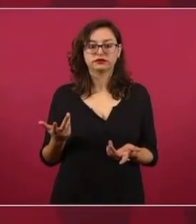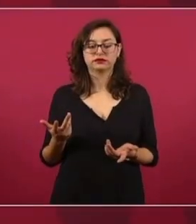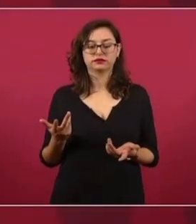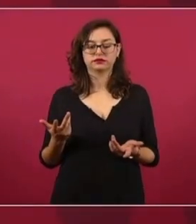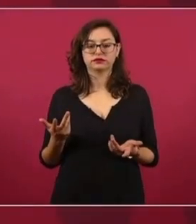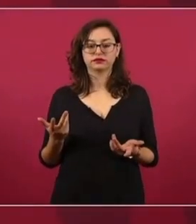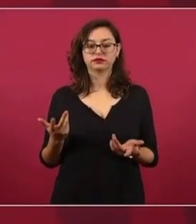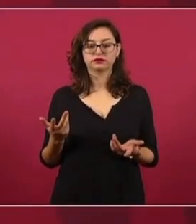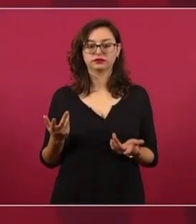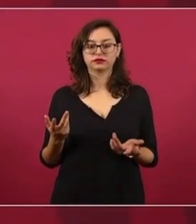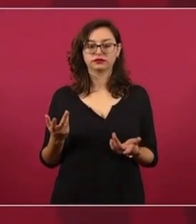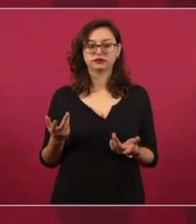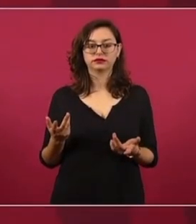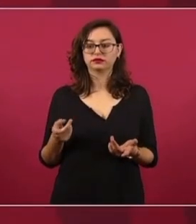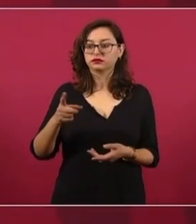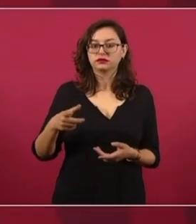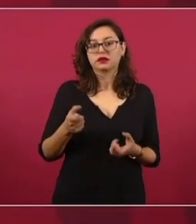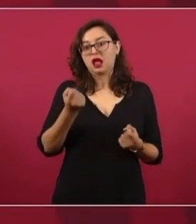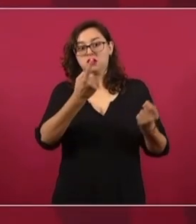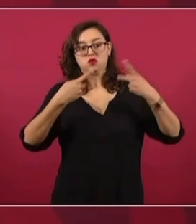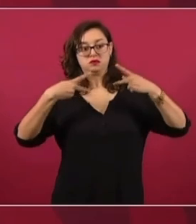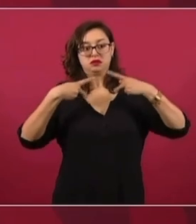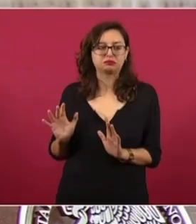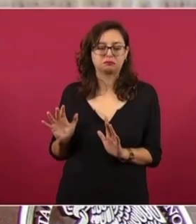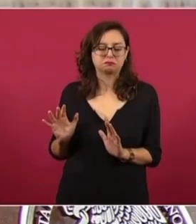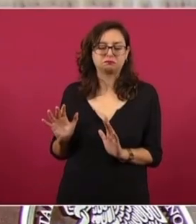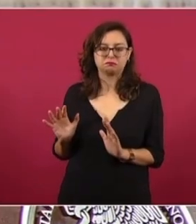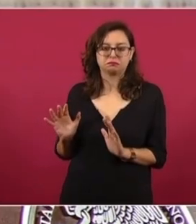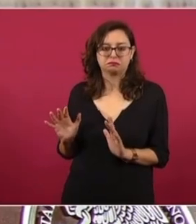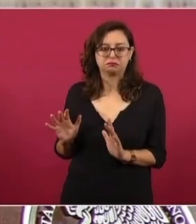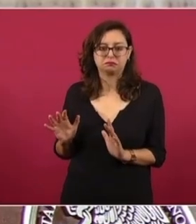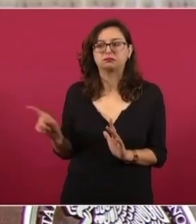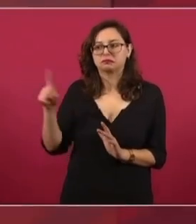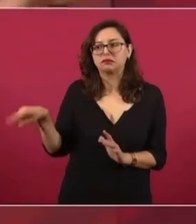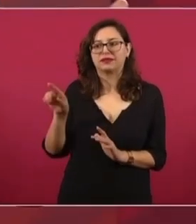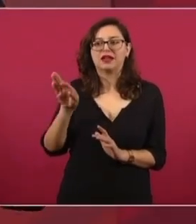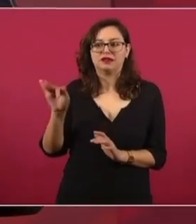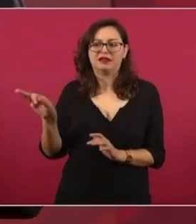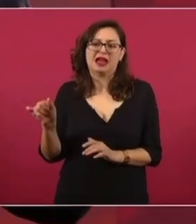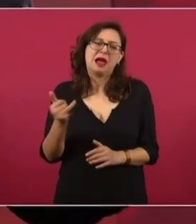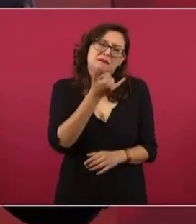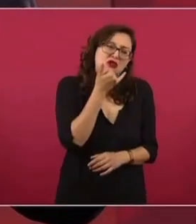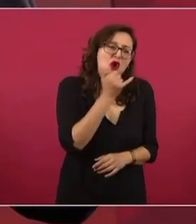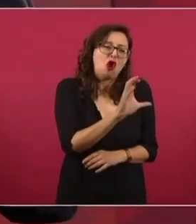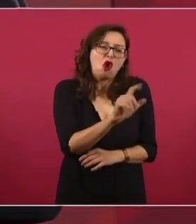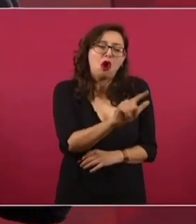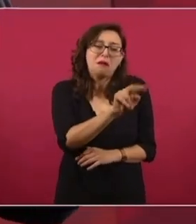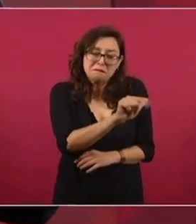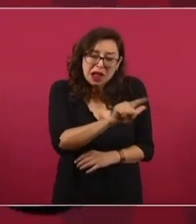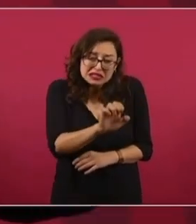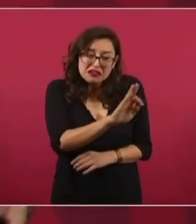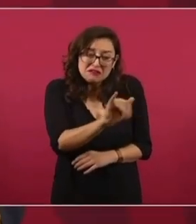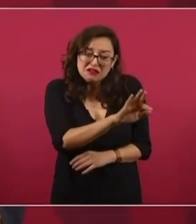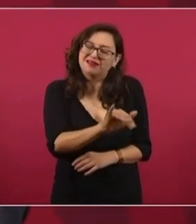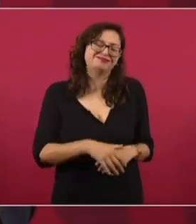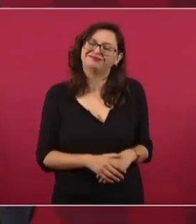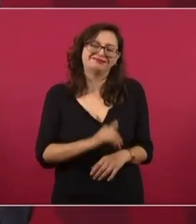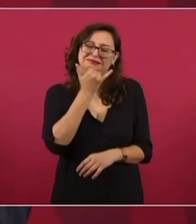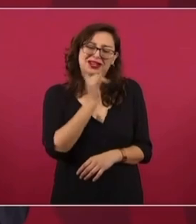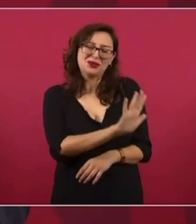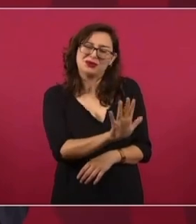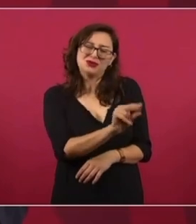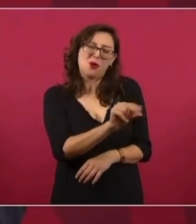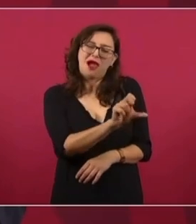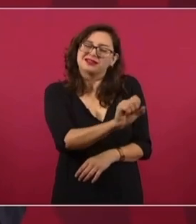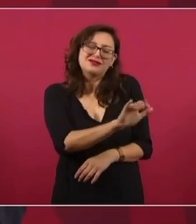actúan como fifís, que no lo son. Si vives en la de Abel Valle ya eres fifí, no. No, no, no. O sea, hay